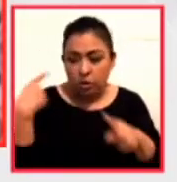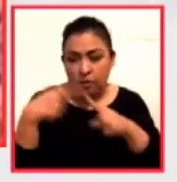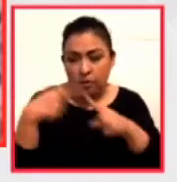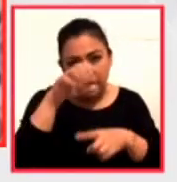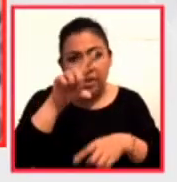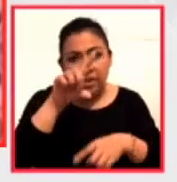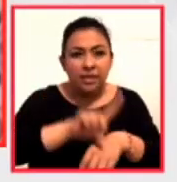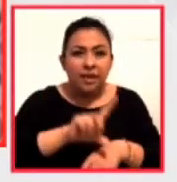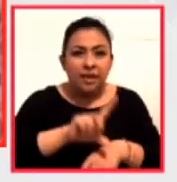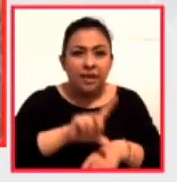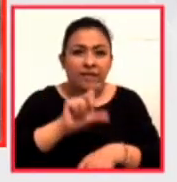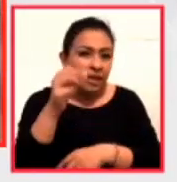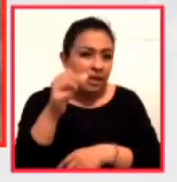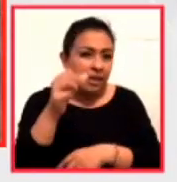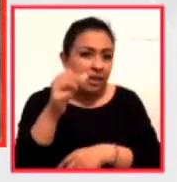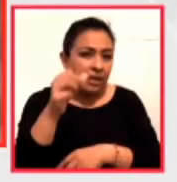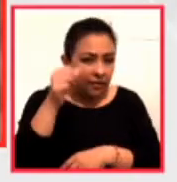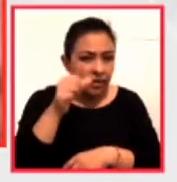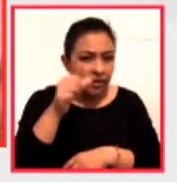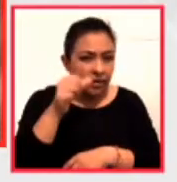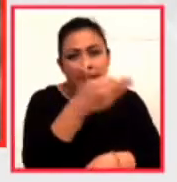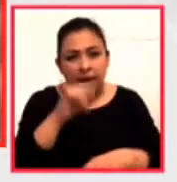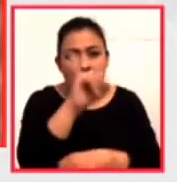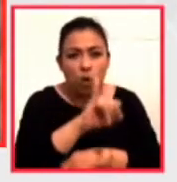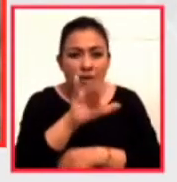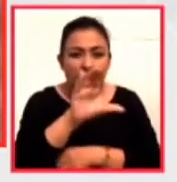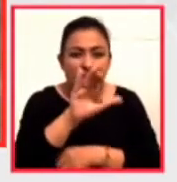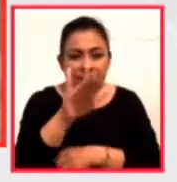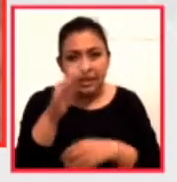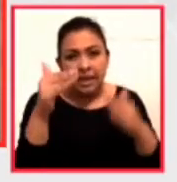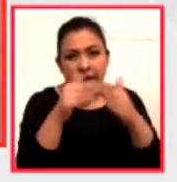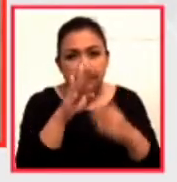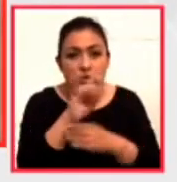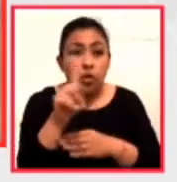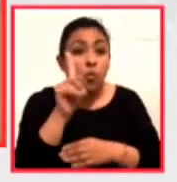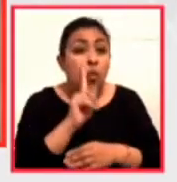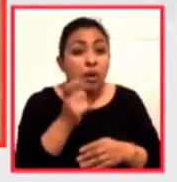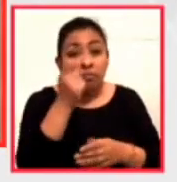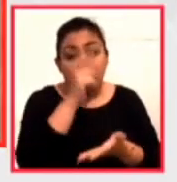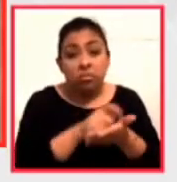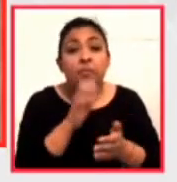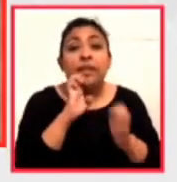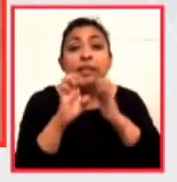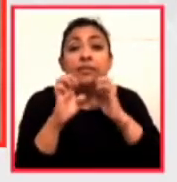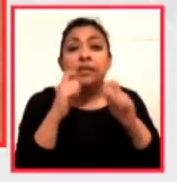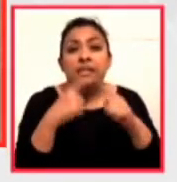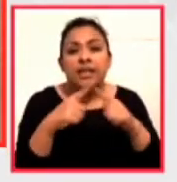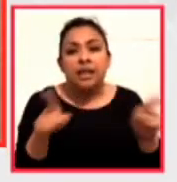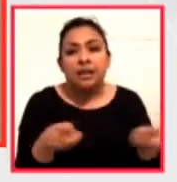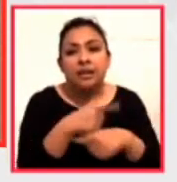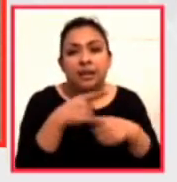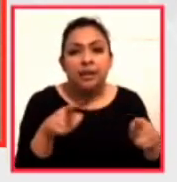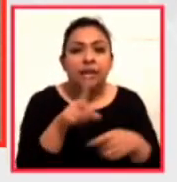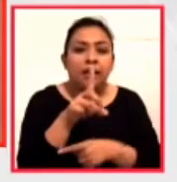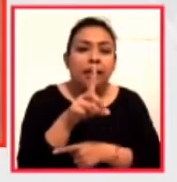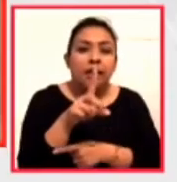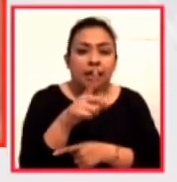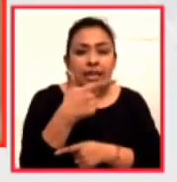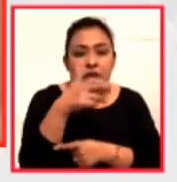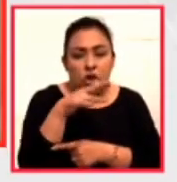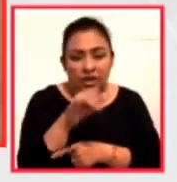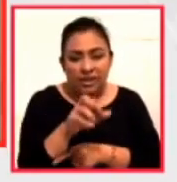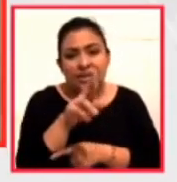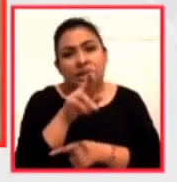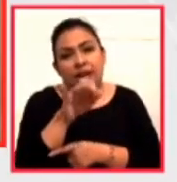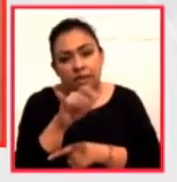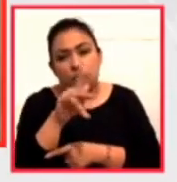18 horas en jueves de cine en Casa de Buñuel la destacada compositora será entrevistada por el crítico de música guionista realizador